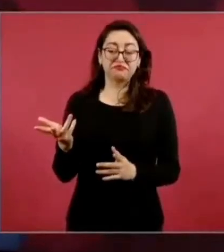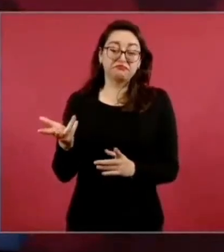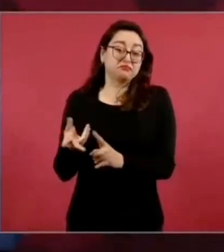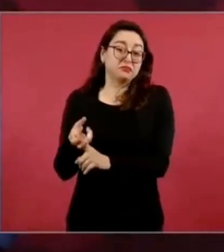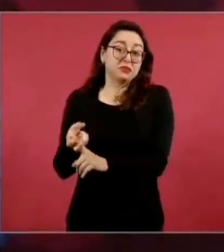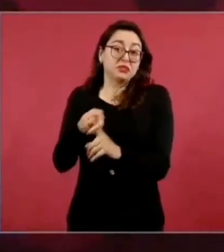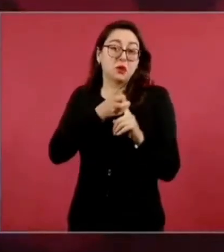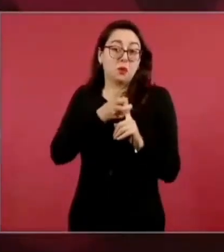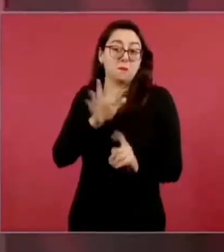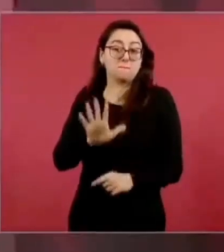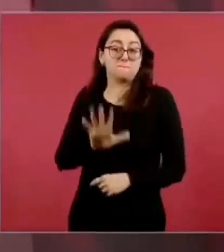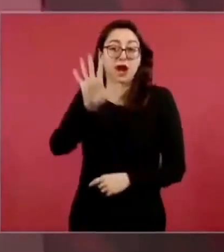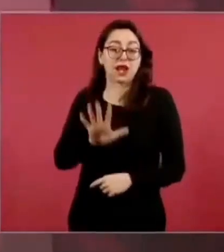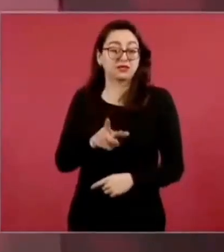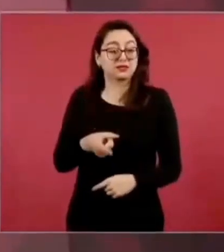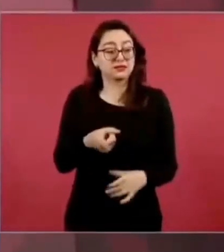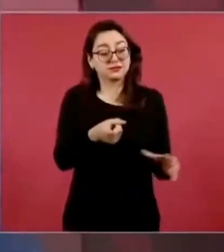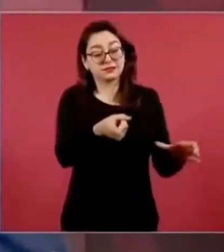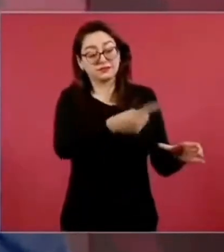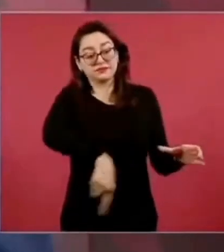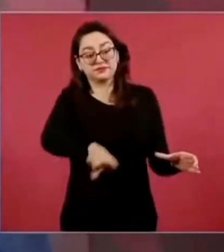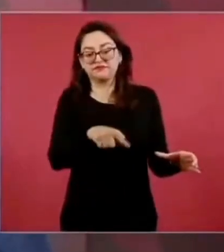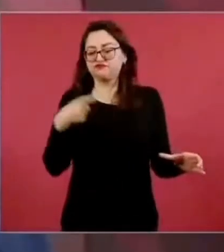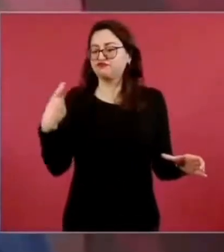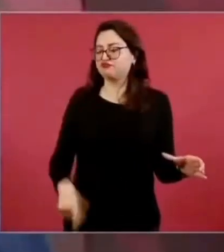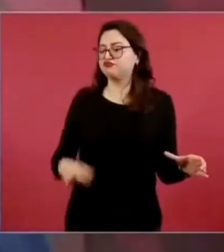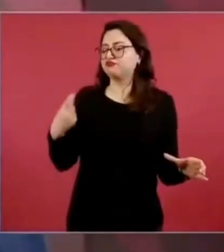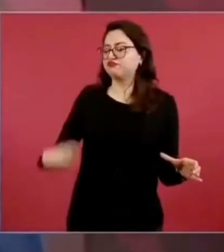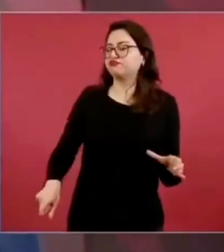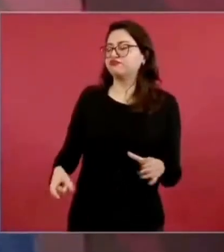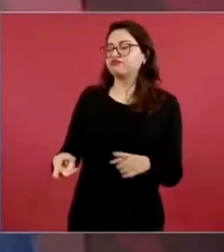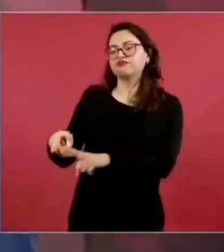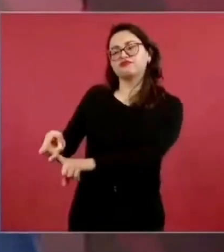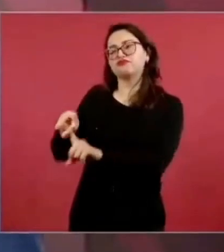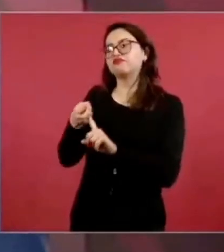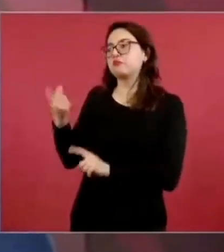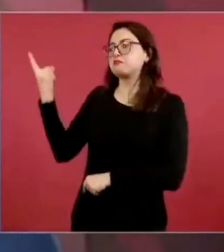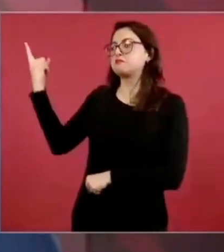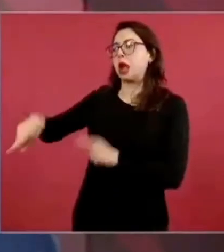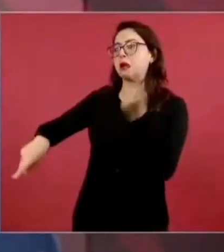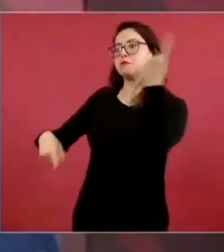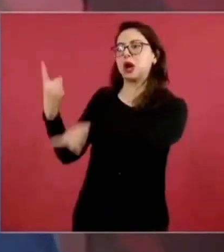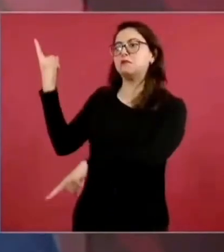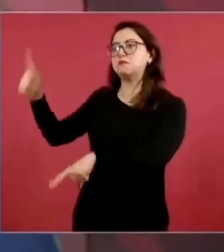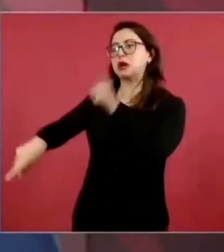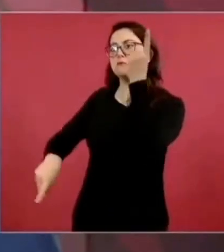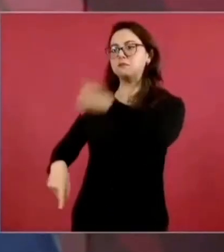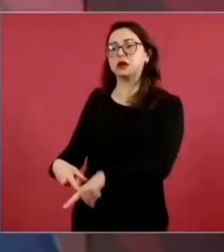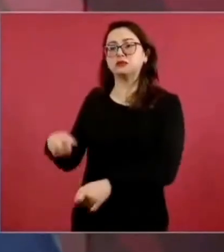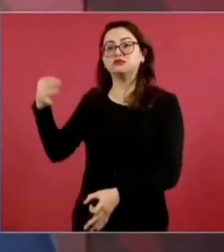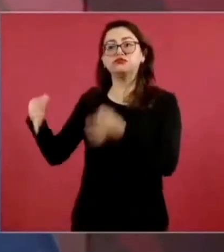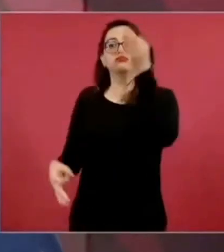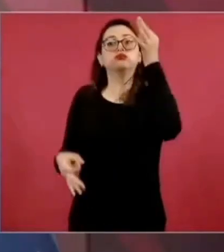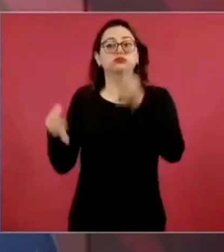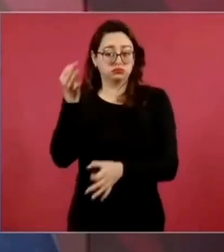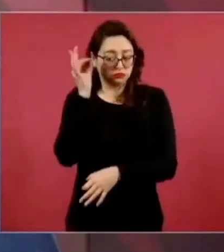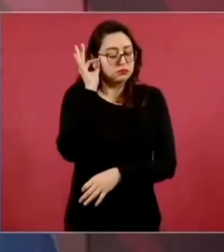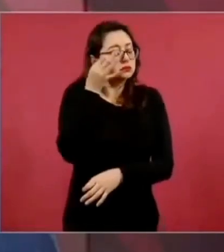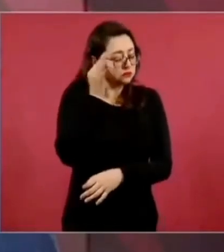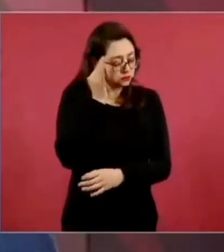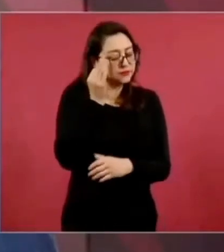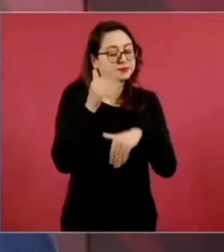por la oligarquía está al servicio de una minoría